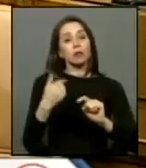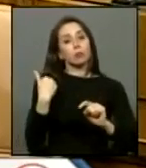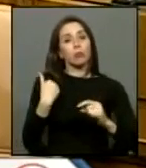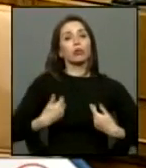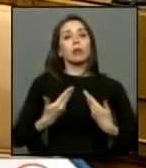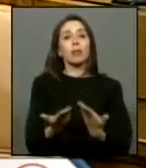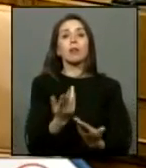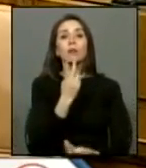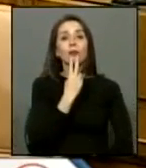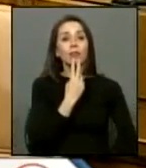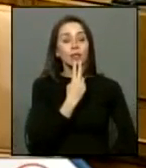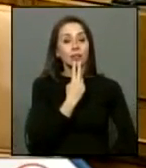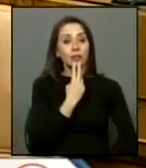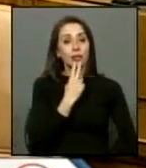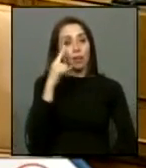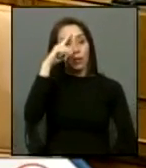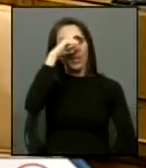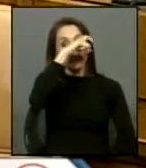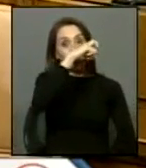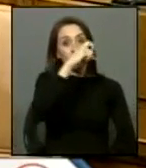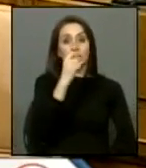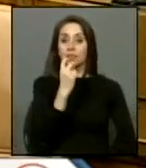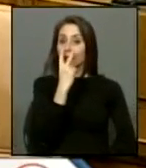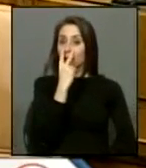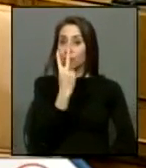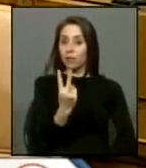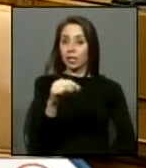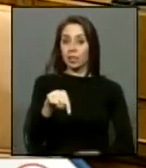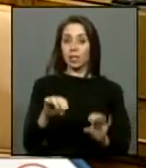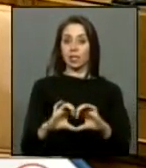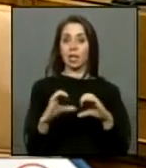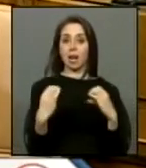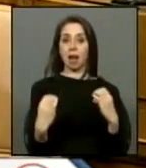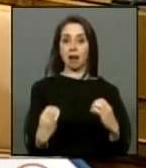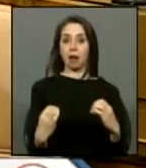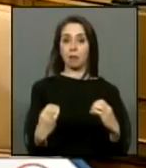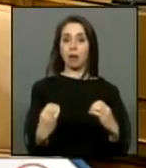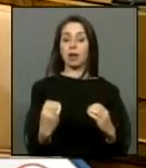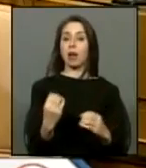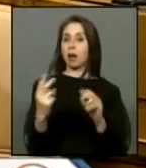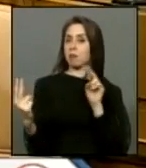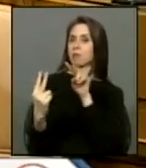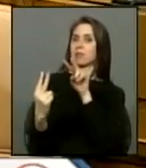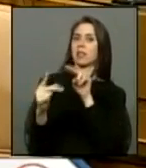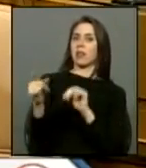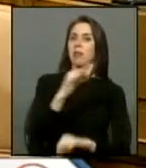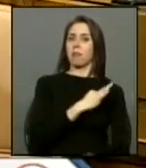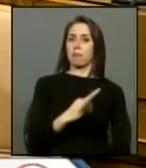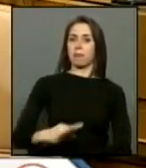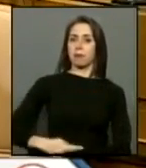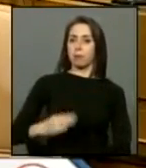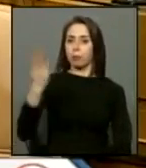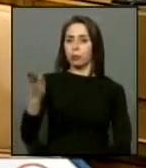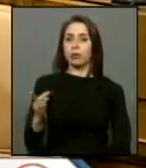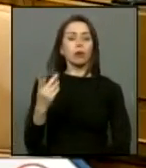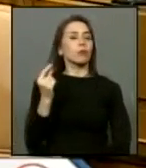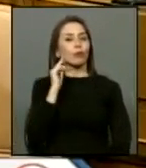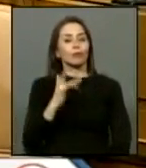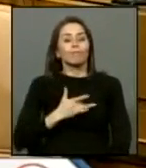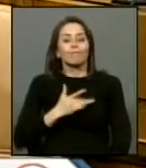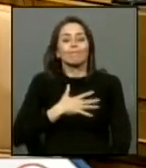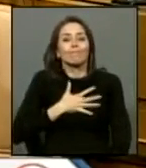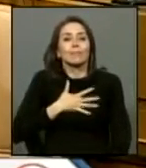es difícil ver en esta cámara a diputados que realmente no sienten